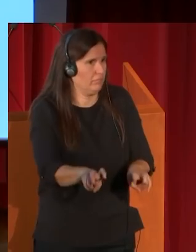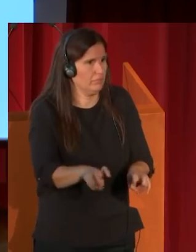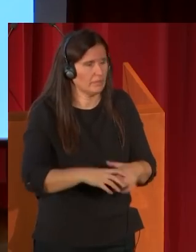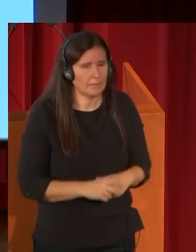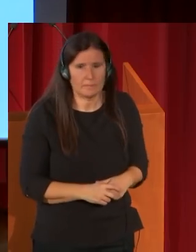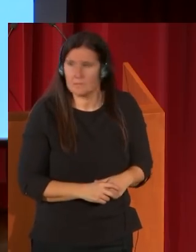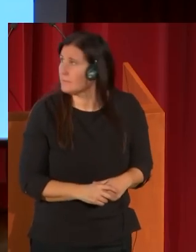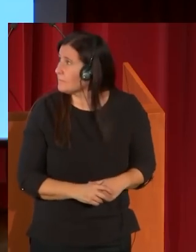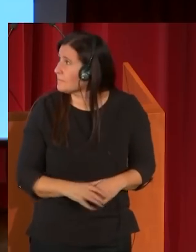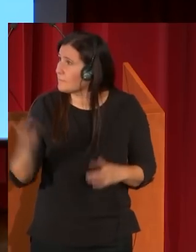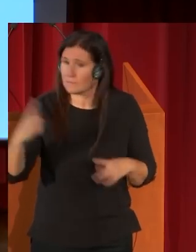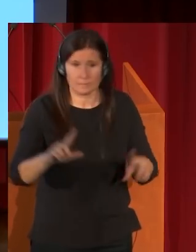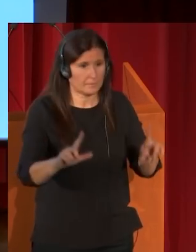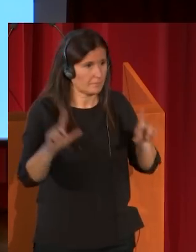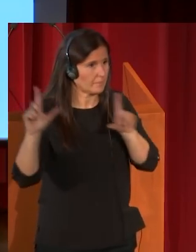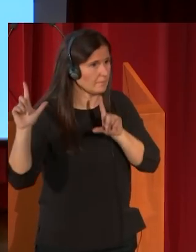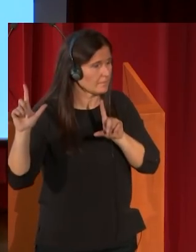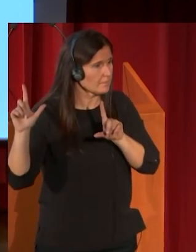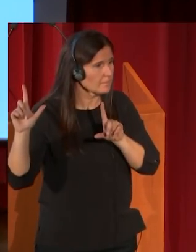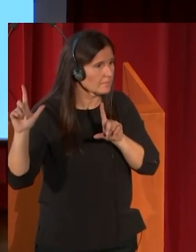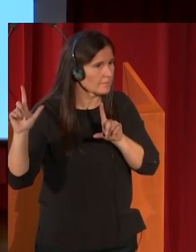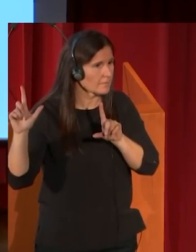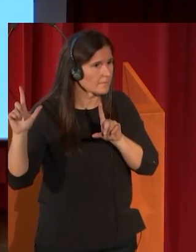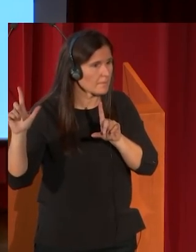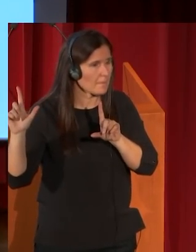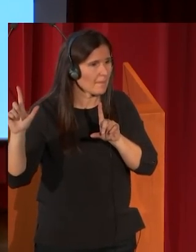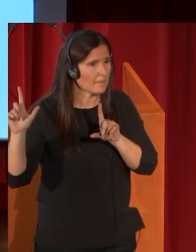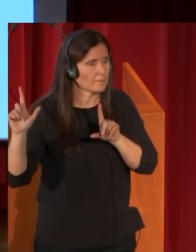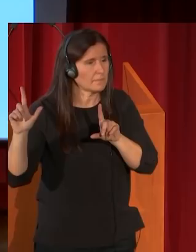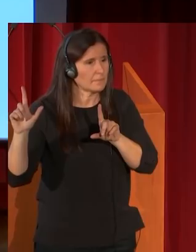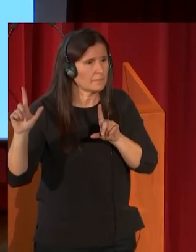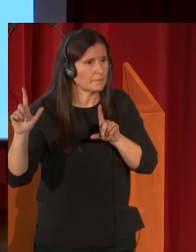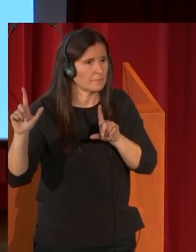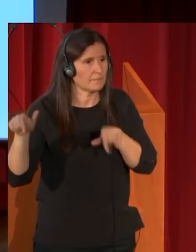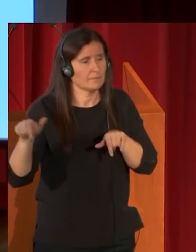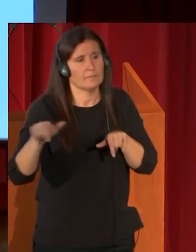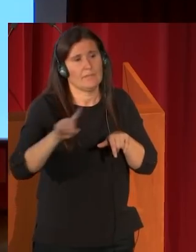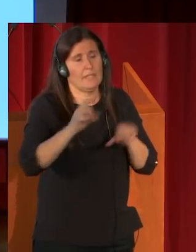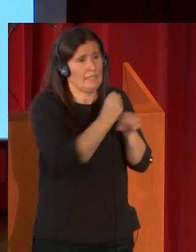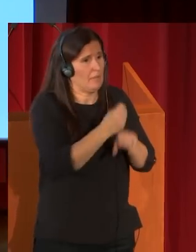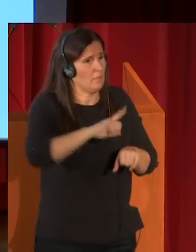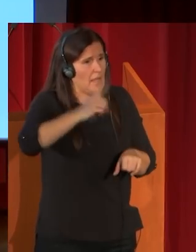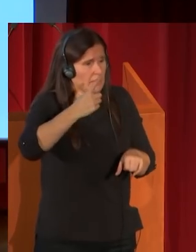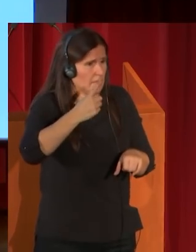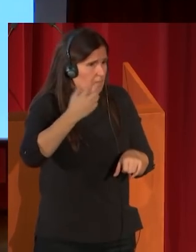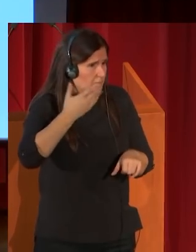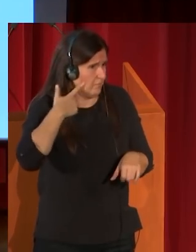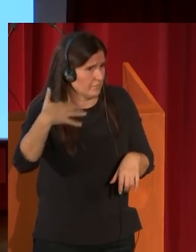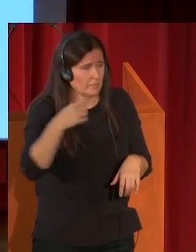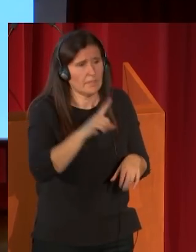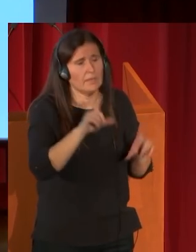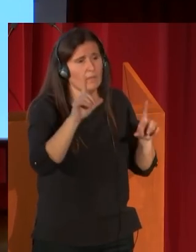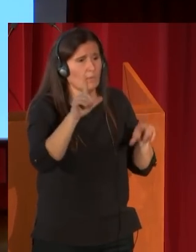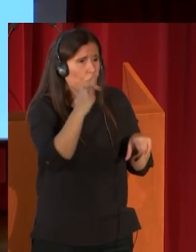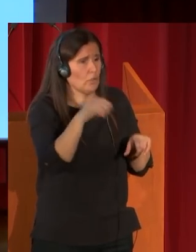Aquí tenemos la iconografía más relevante de Fortuny en la primera sala, que es